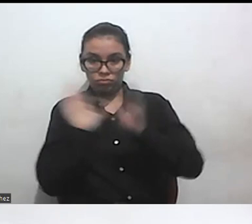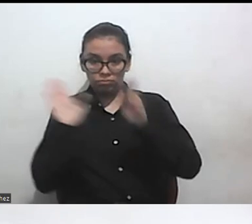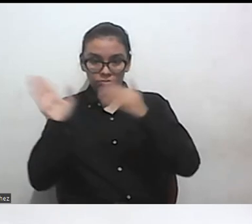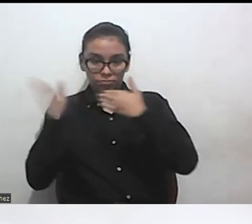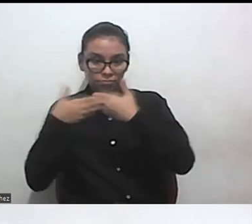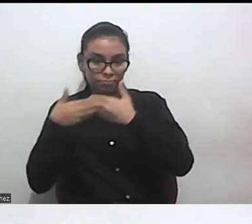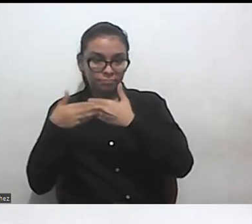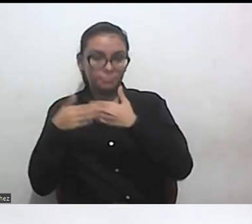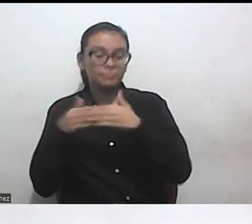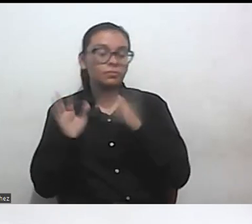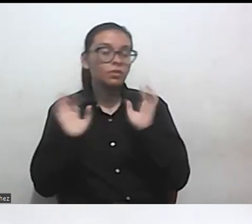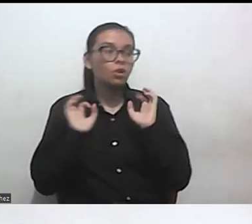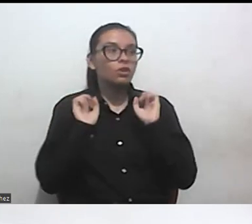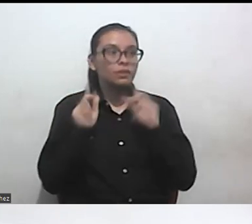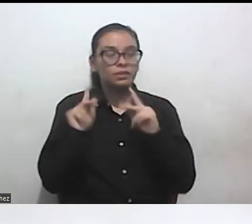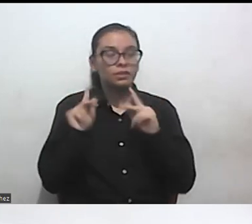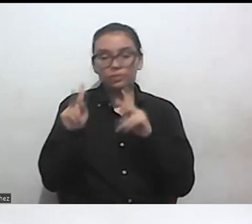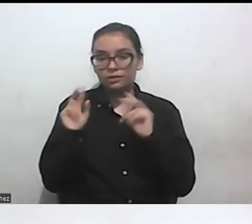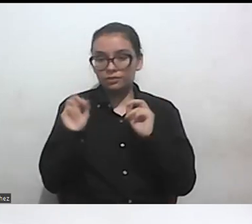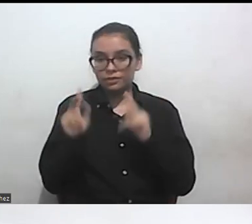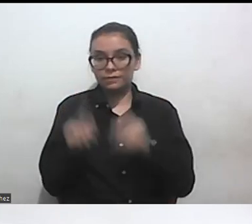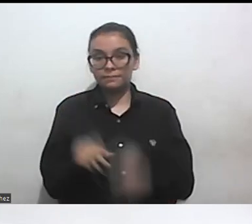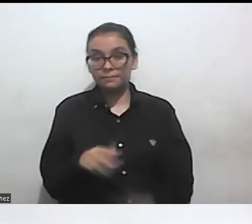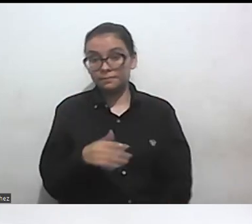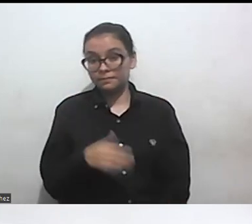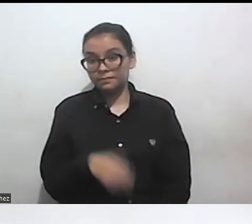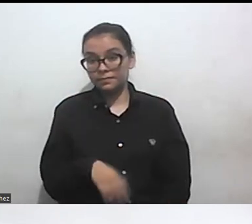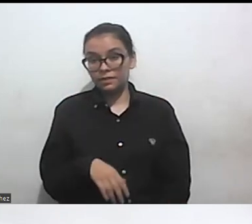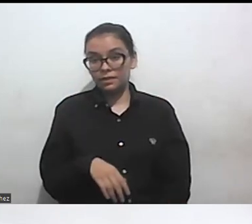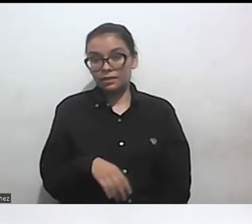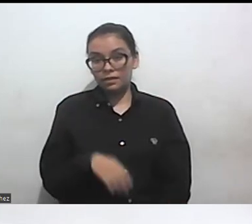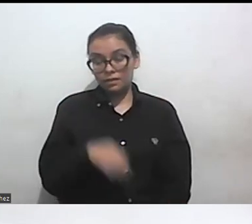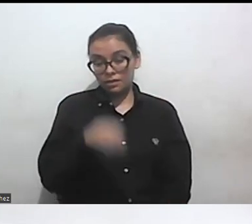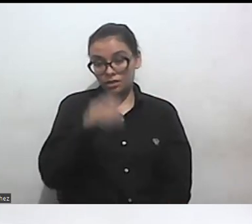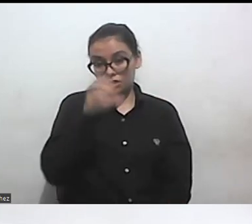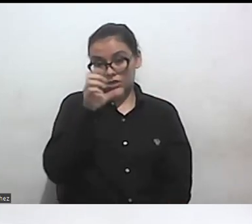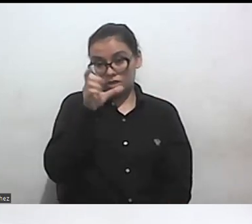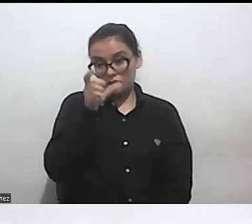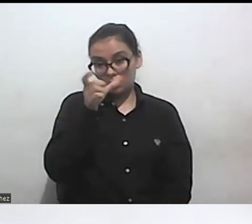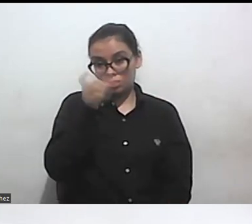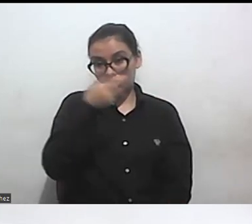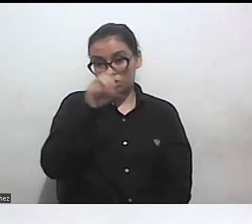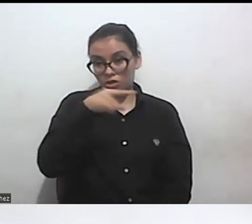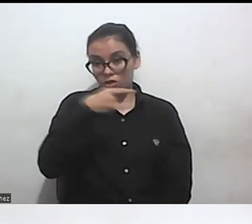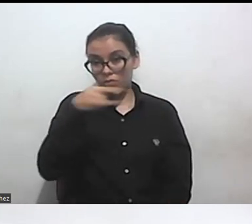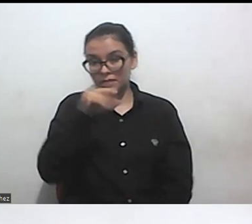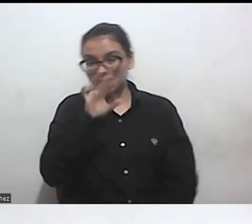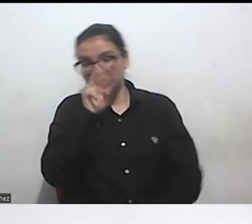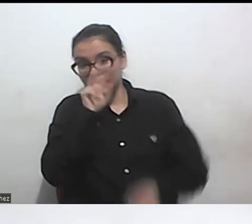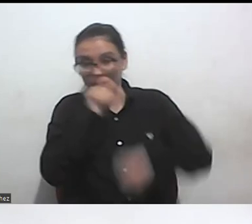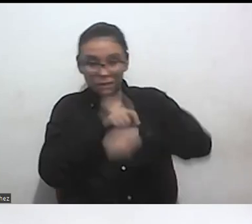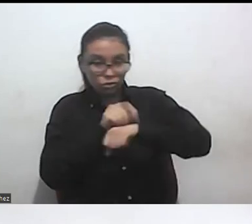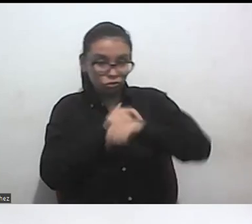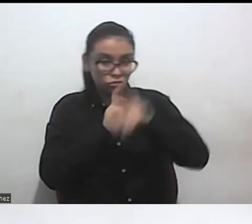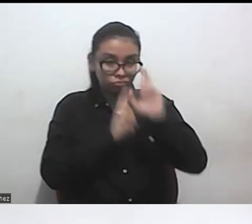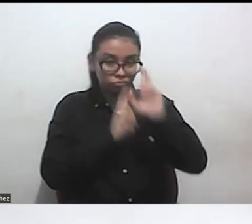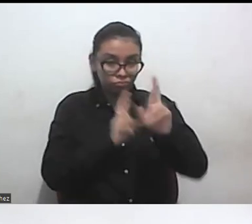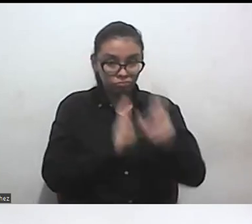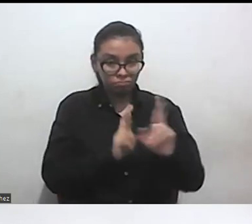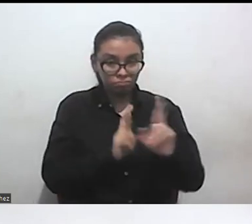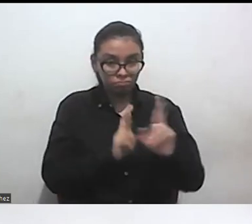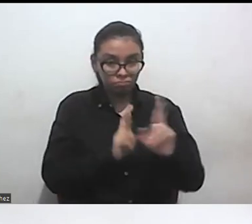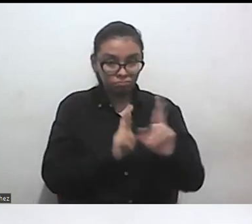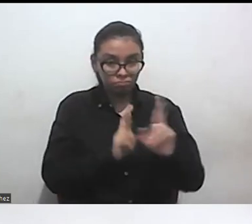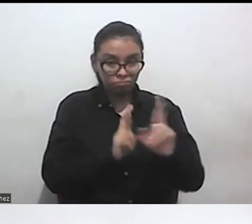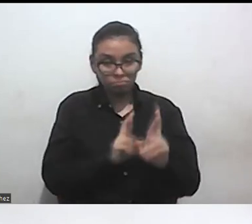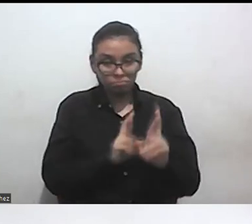listo entonces profe Andrea Gómez no sé si están de acuerdo tres minutos la profe Andrea Gómez tres minutos la profe Andrea